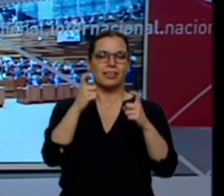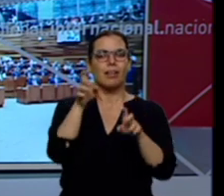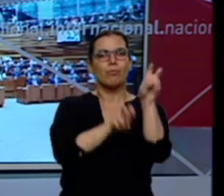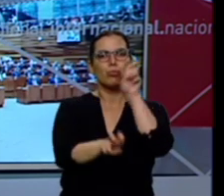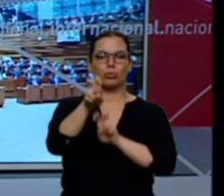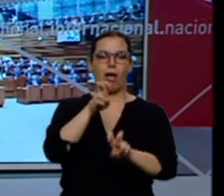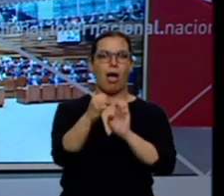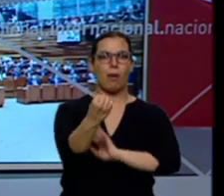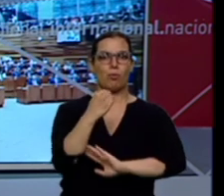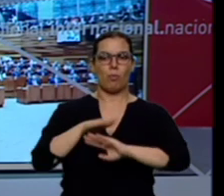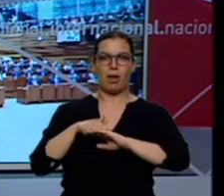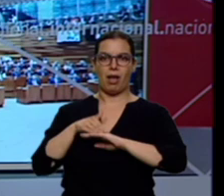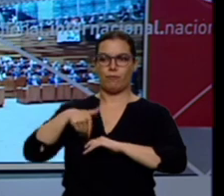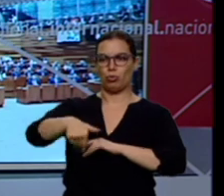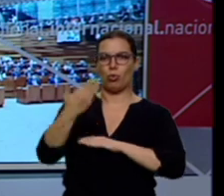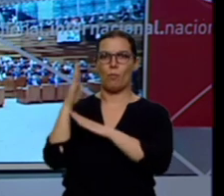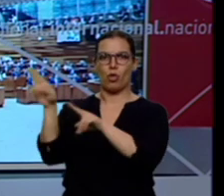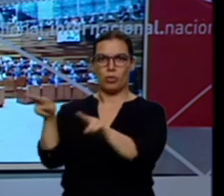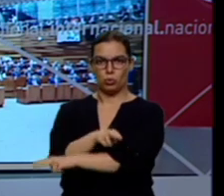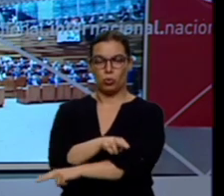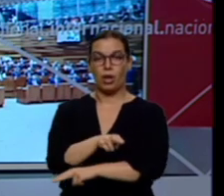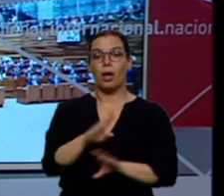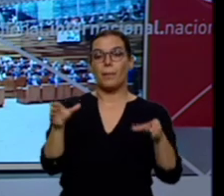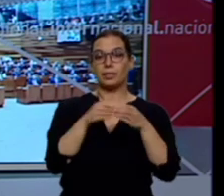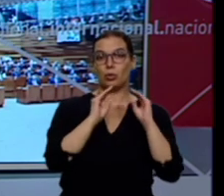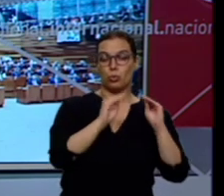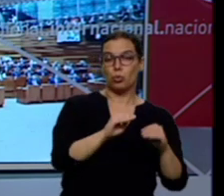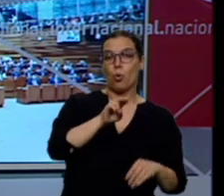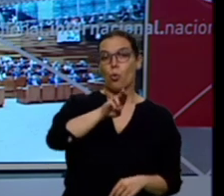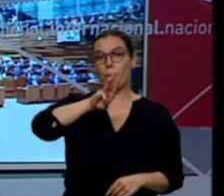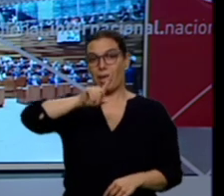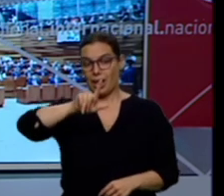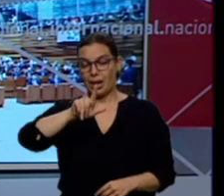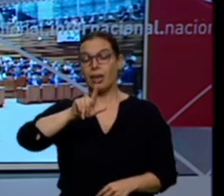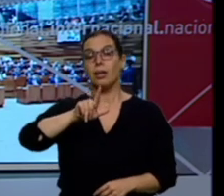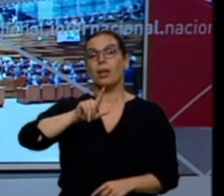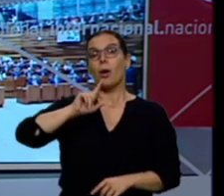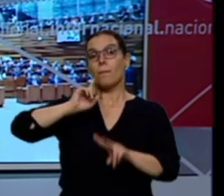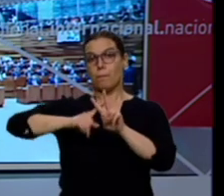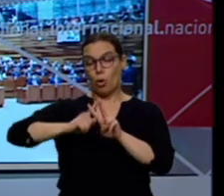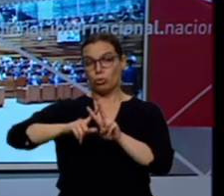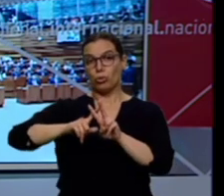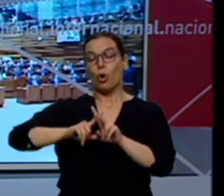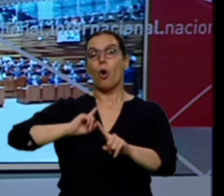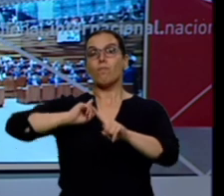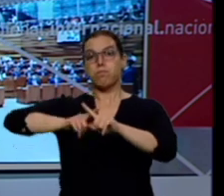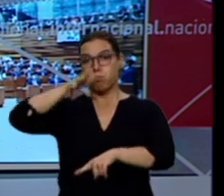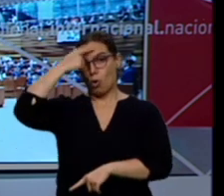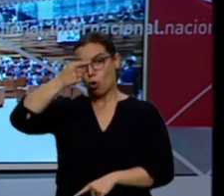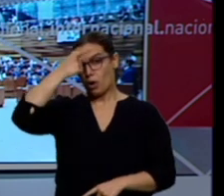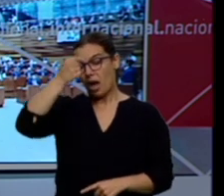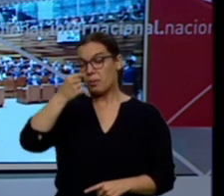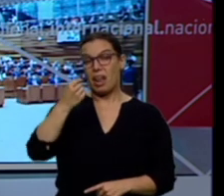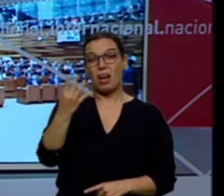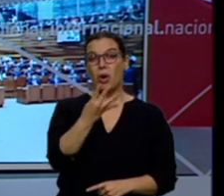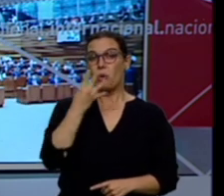de censura. Ni su partido, ni tampoco la UPL, Vox y por Ávila confían en que llegue el cambio con el futuro gobierno de coalición.